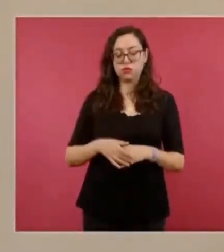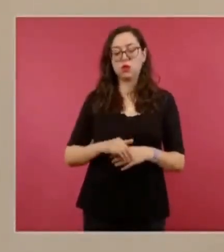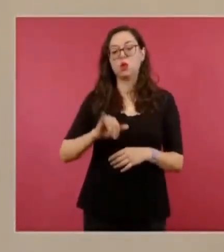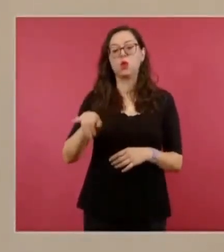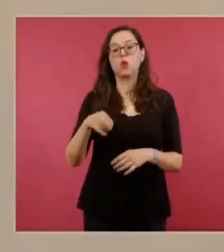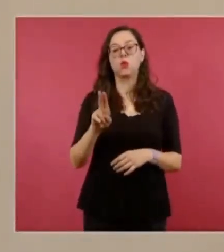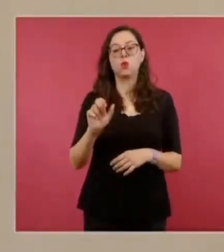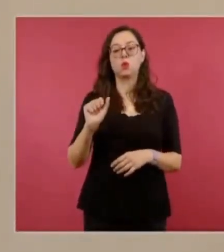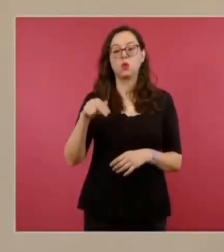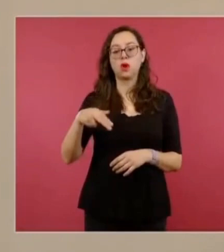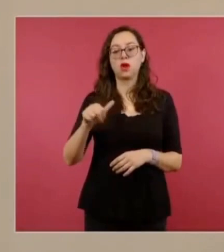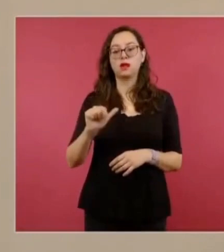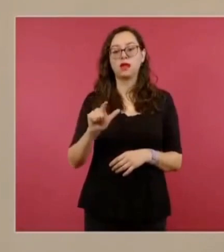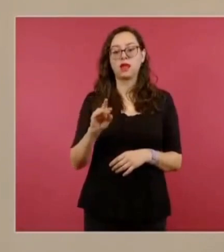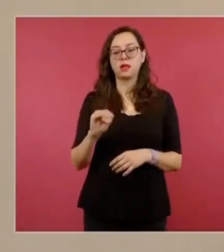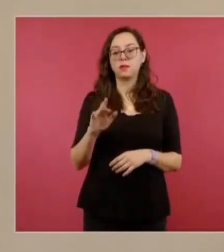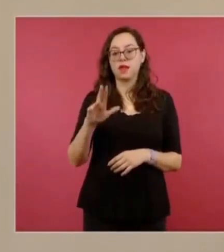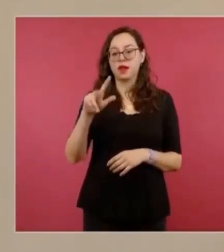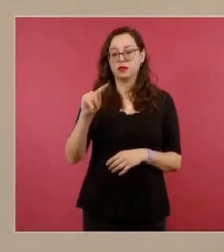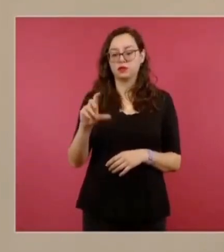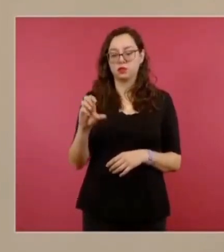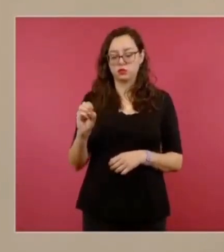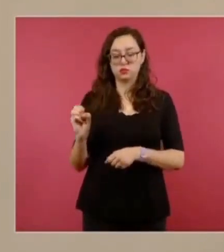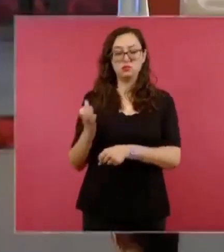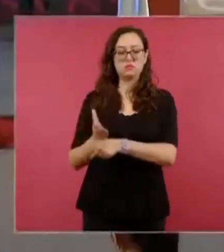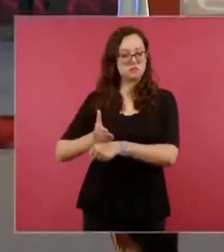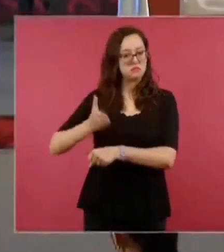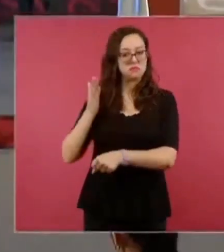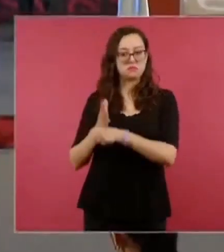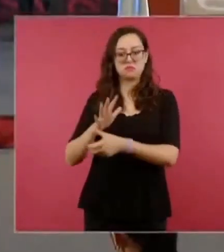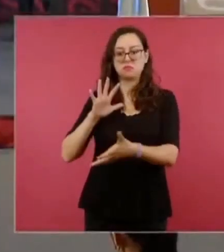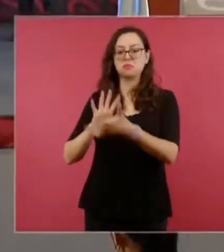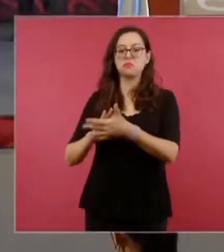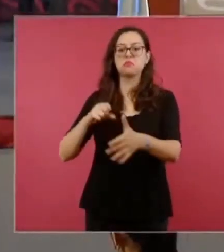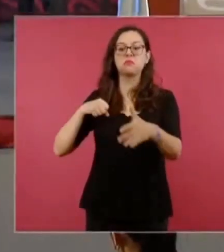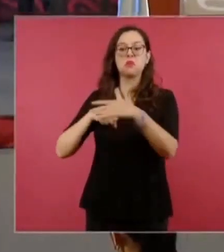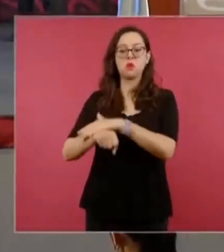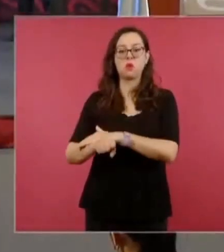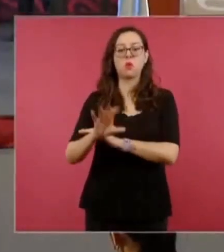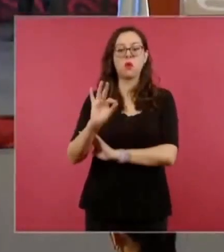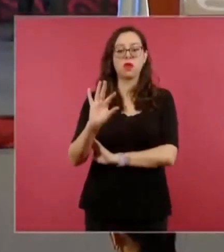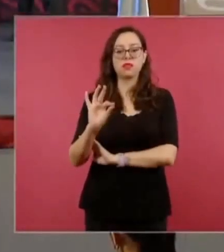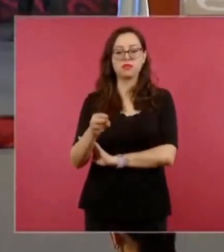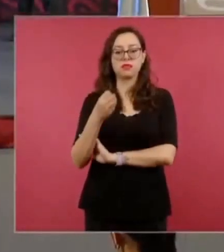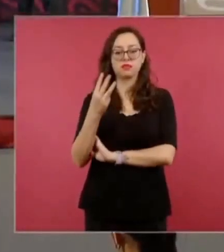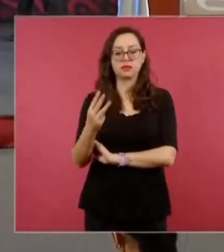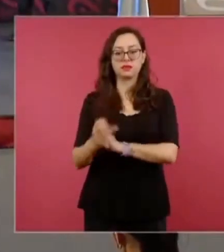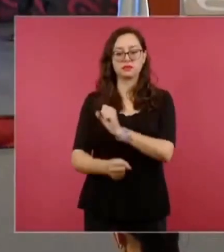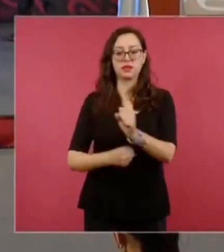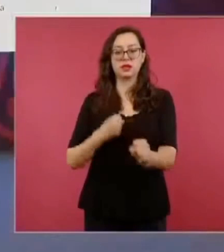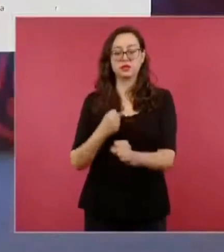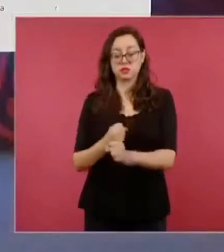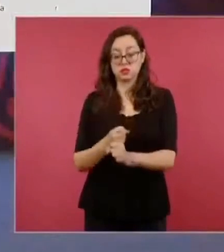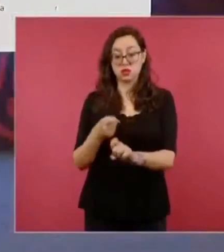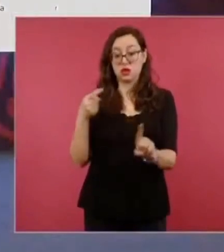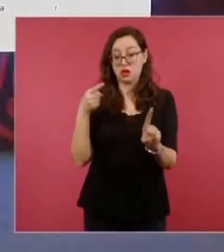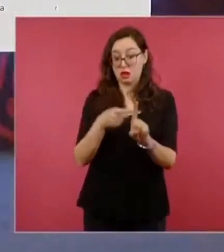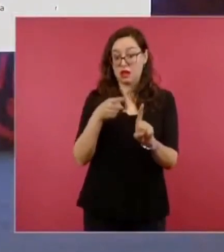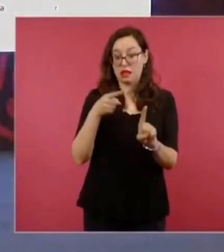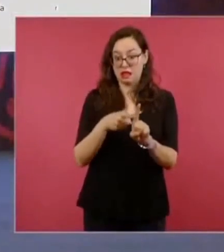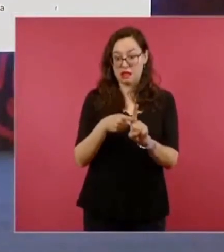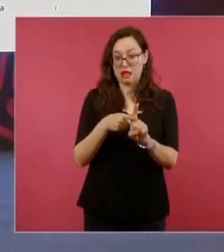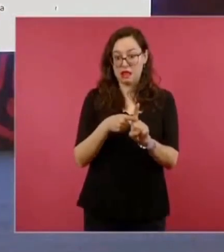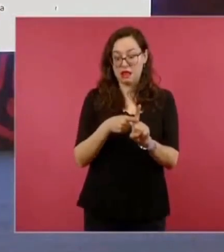de Juan Alberto N., tras acreditar su responsabilidad en el delito de homicidio calificado en